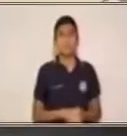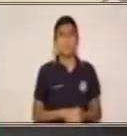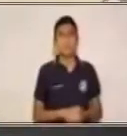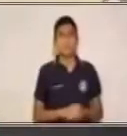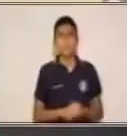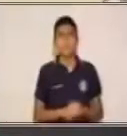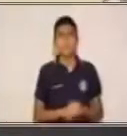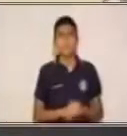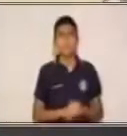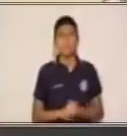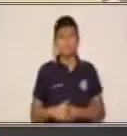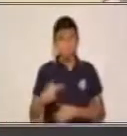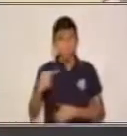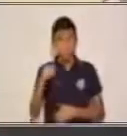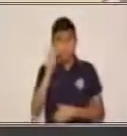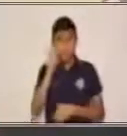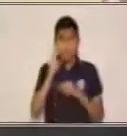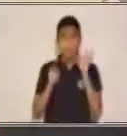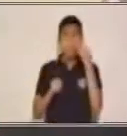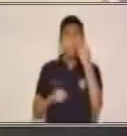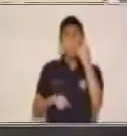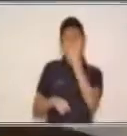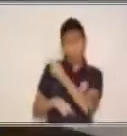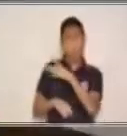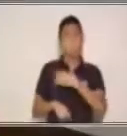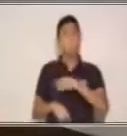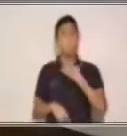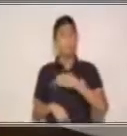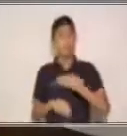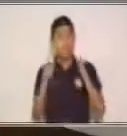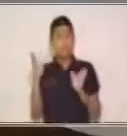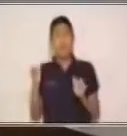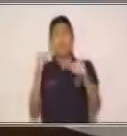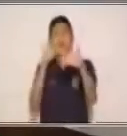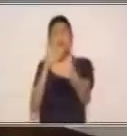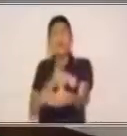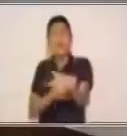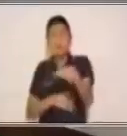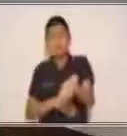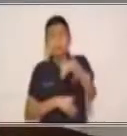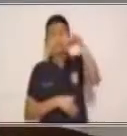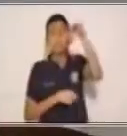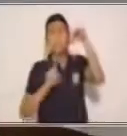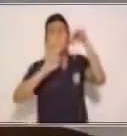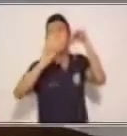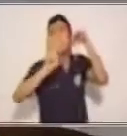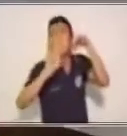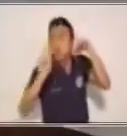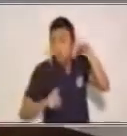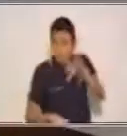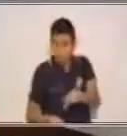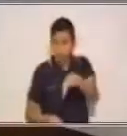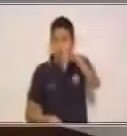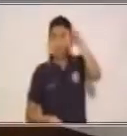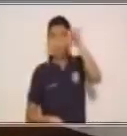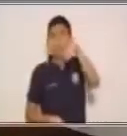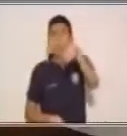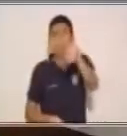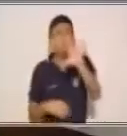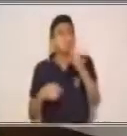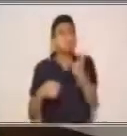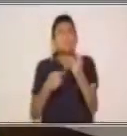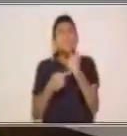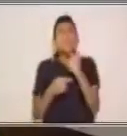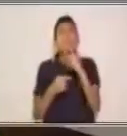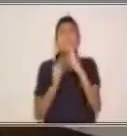Yo voy a sacar de nuestra casa unas preguntas. Y ustedes me van